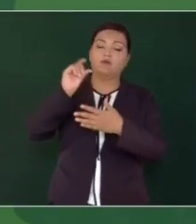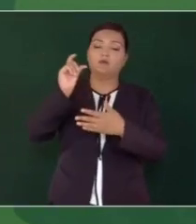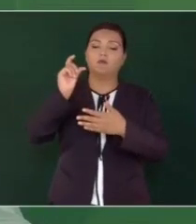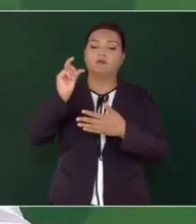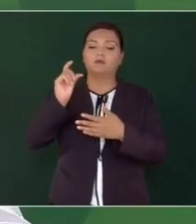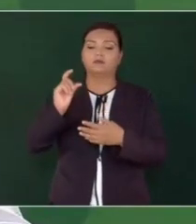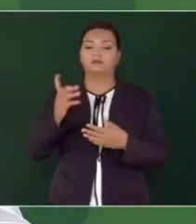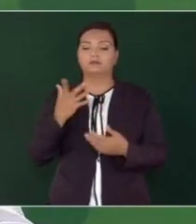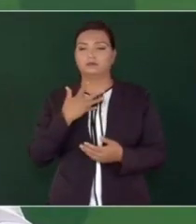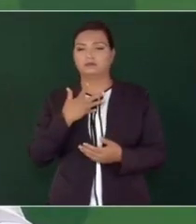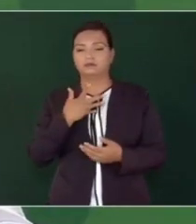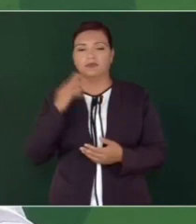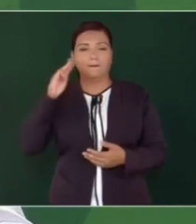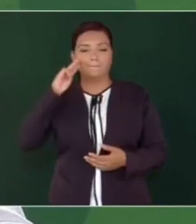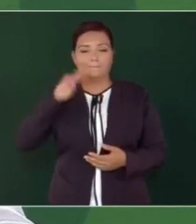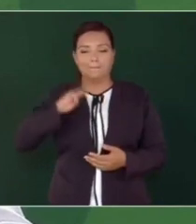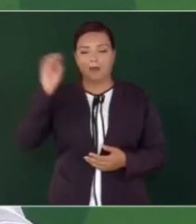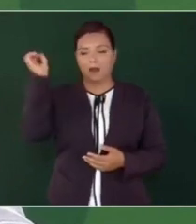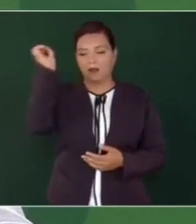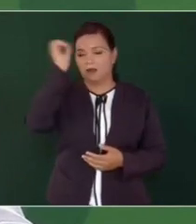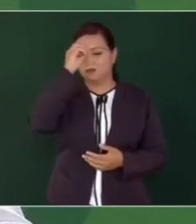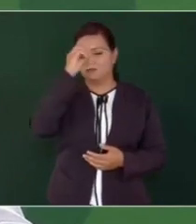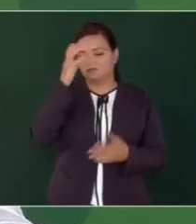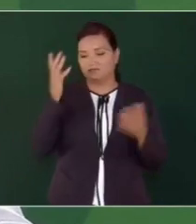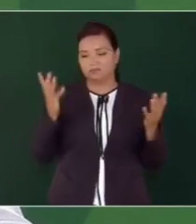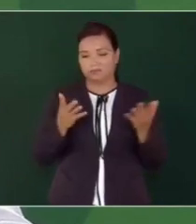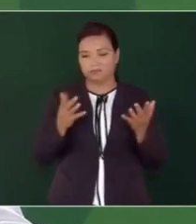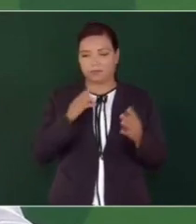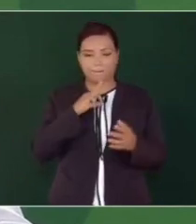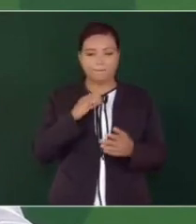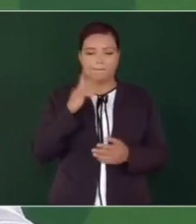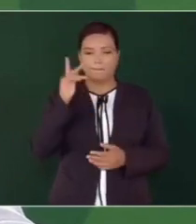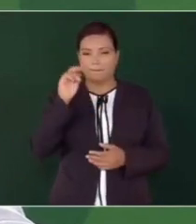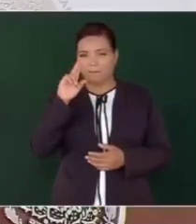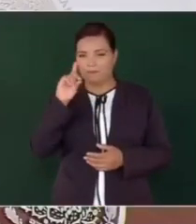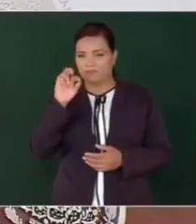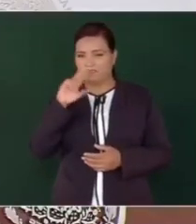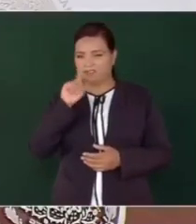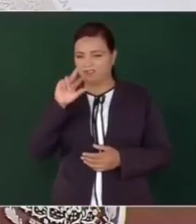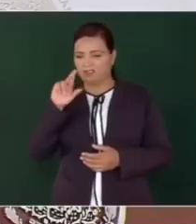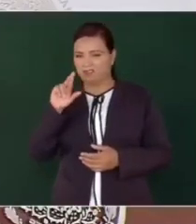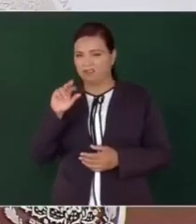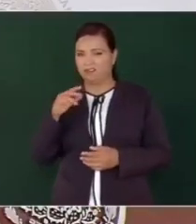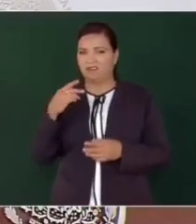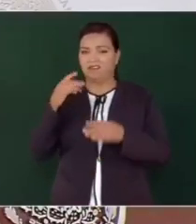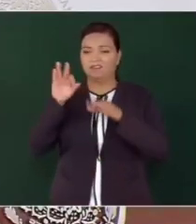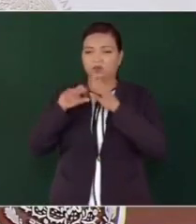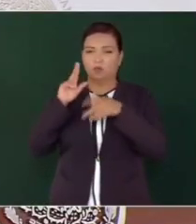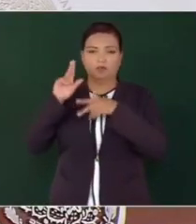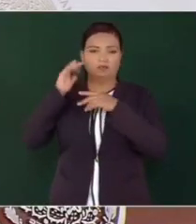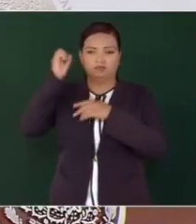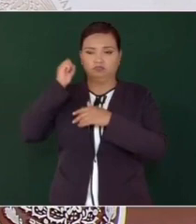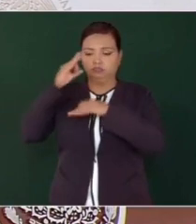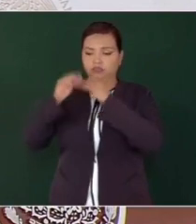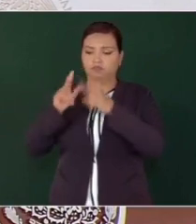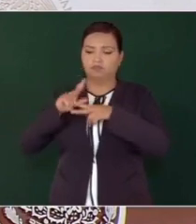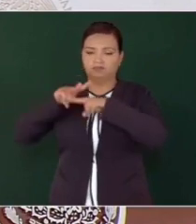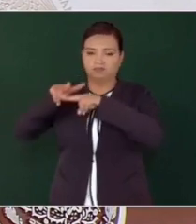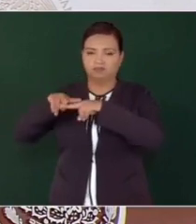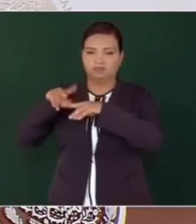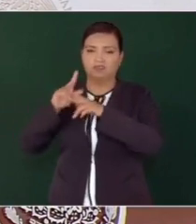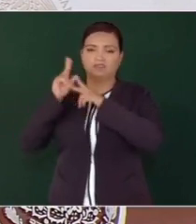la mala decisión de privatizar los ferrocarriles que los